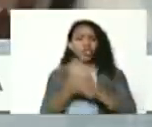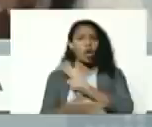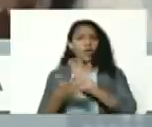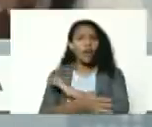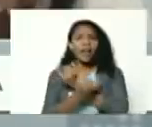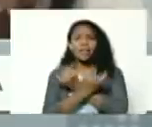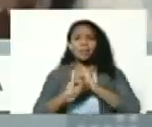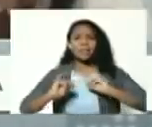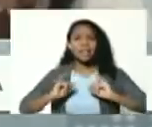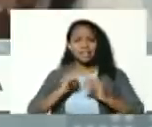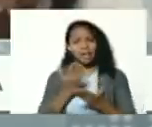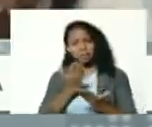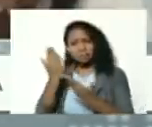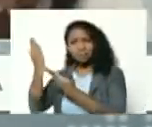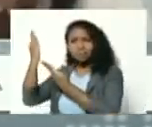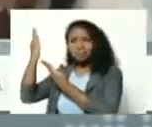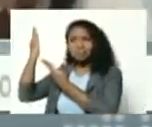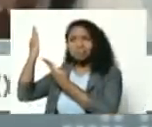independencia? adelante